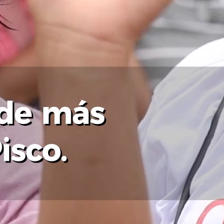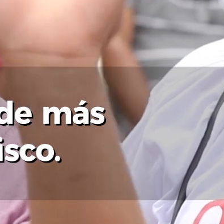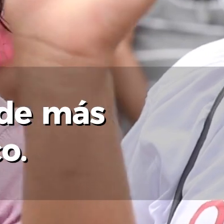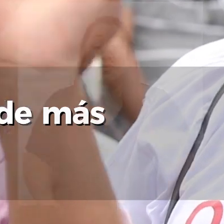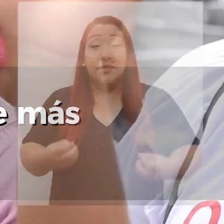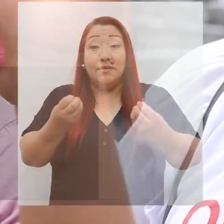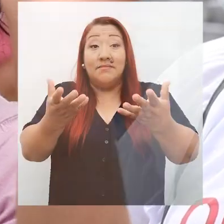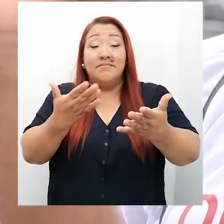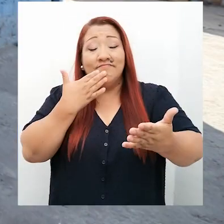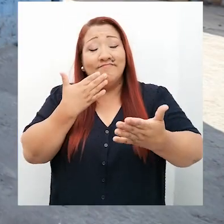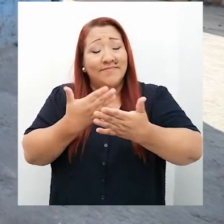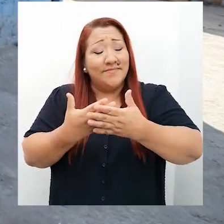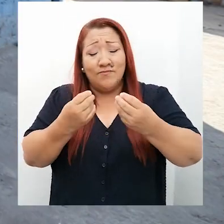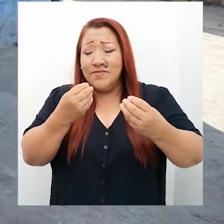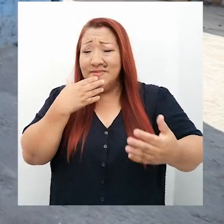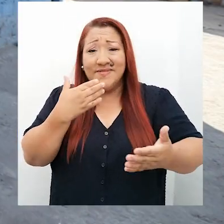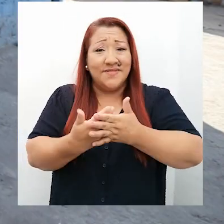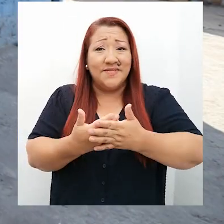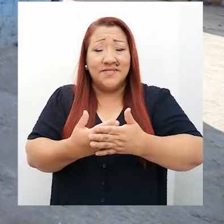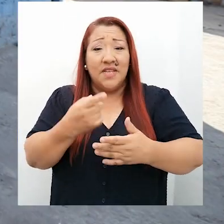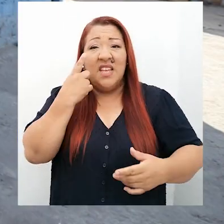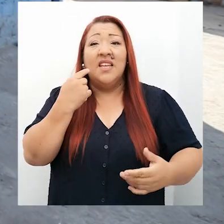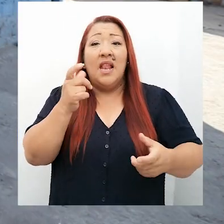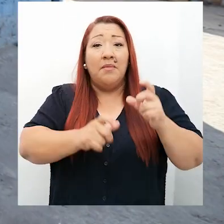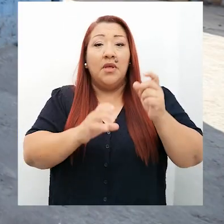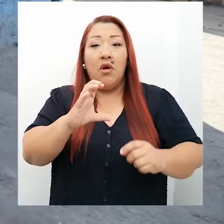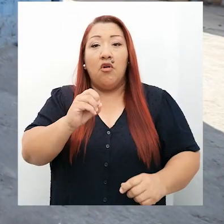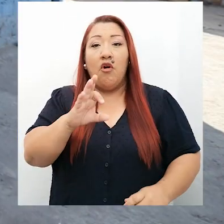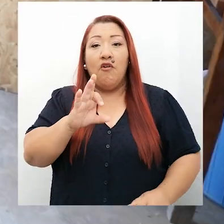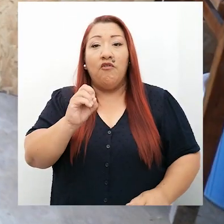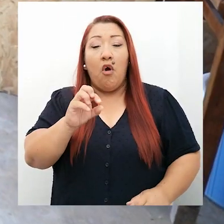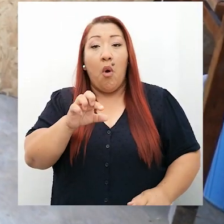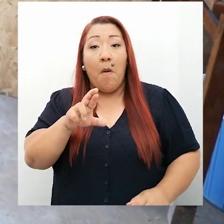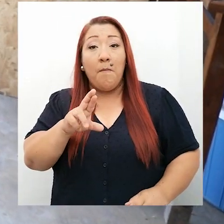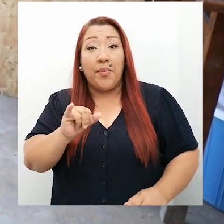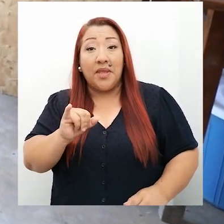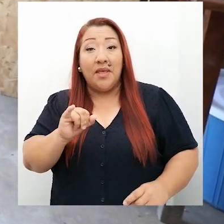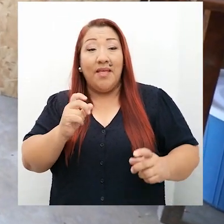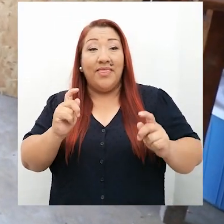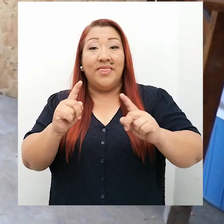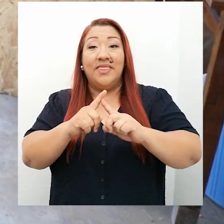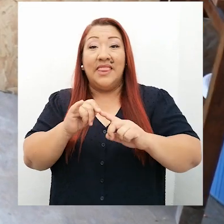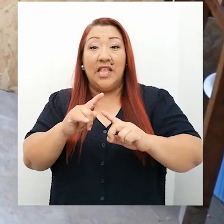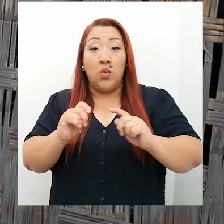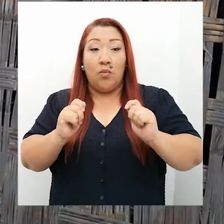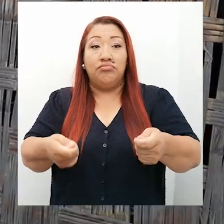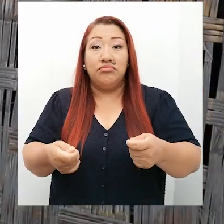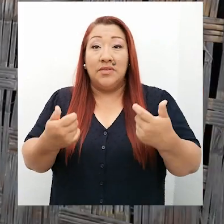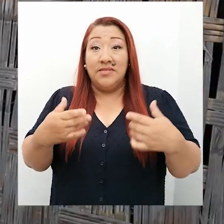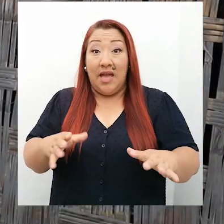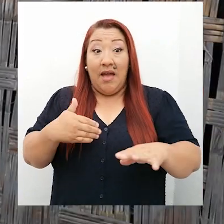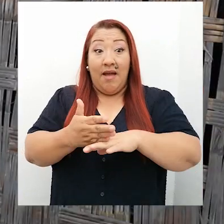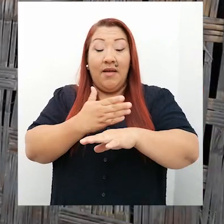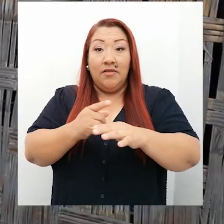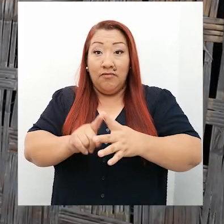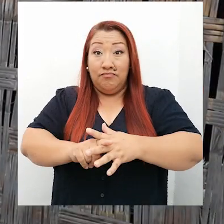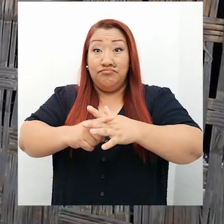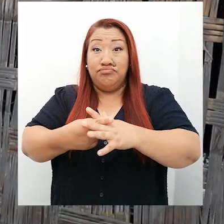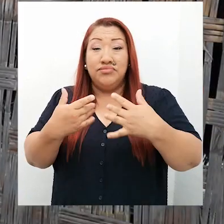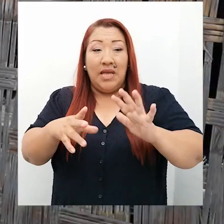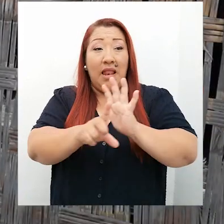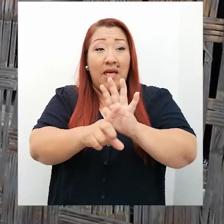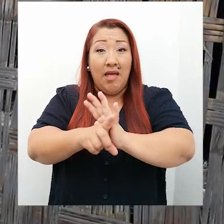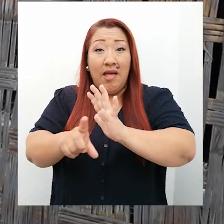Y dar gracias, muchas gracias a los señores de Cojopri que han estado viniendo, dándonos la mano. Desde que empezamos a